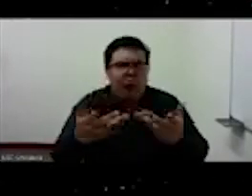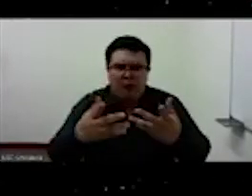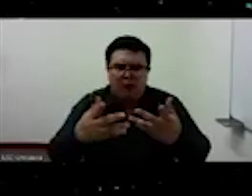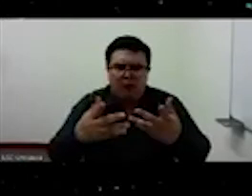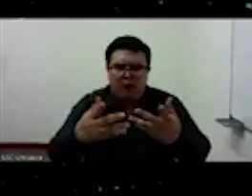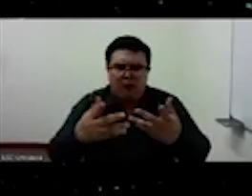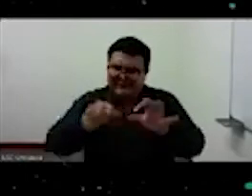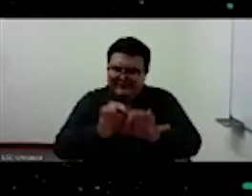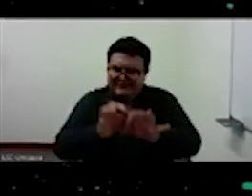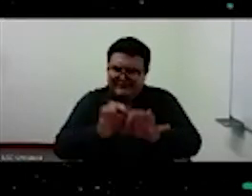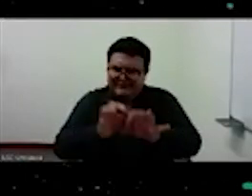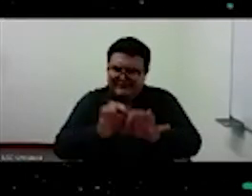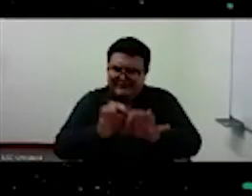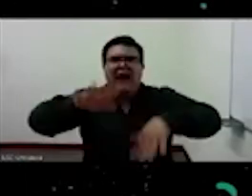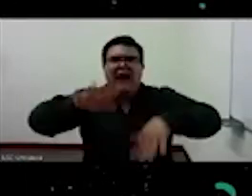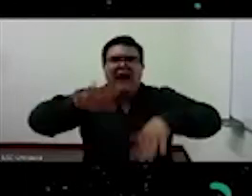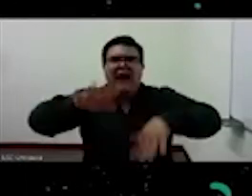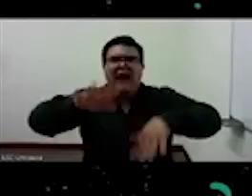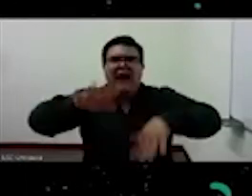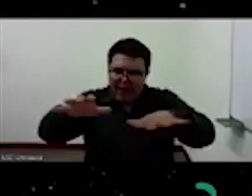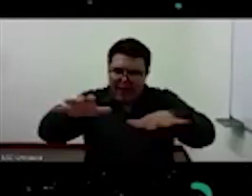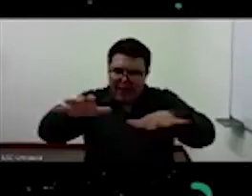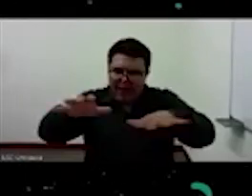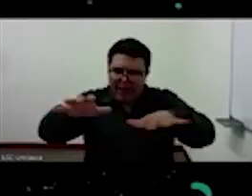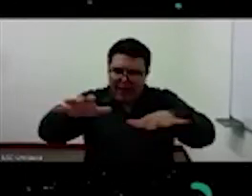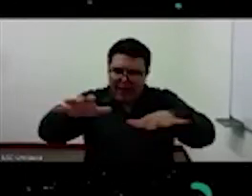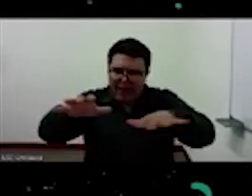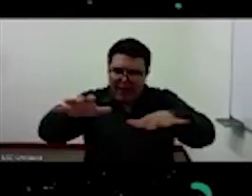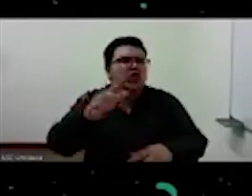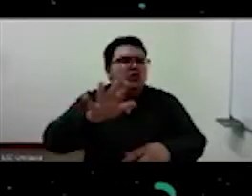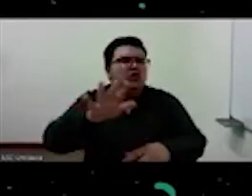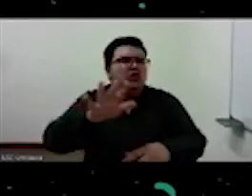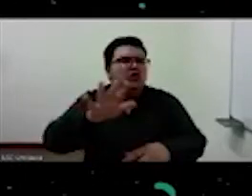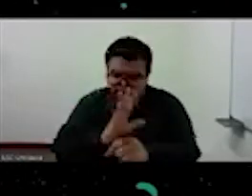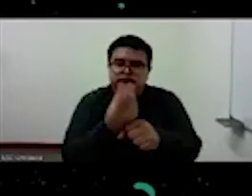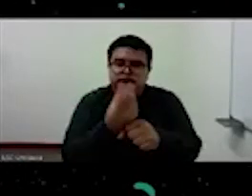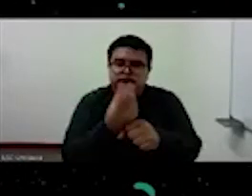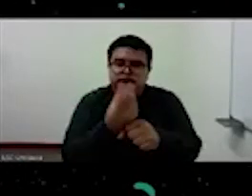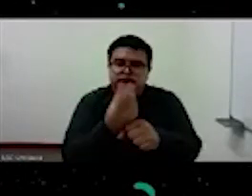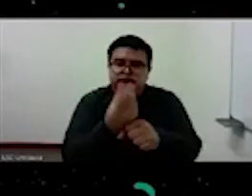de discusión sobre arte y alteridad